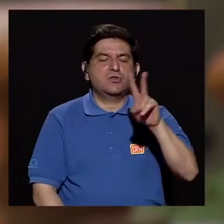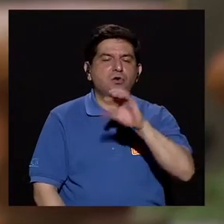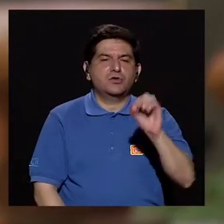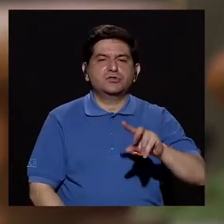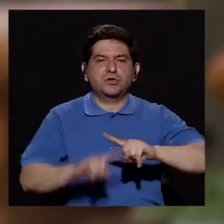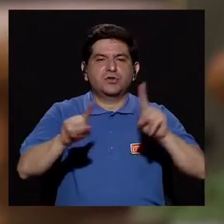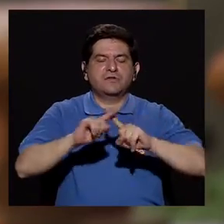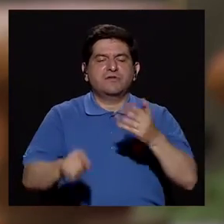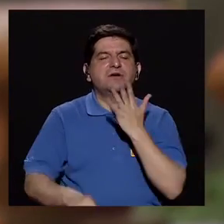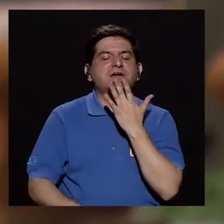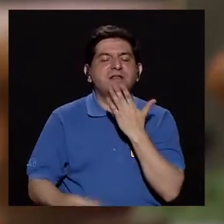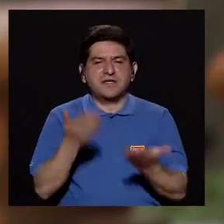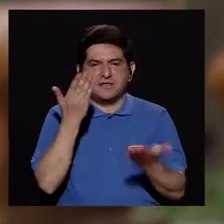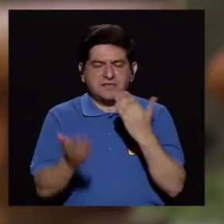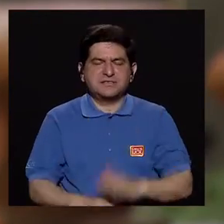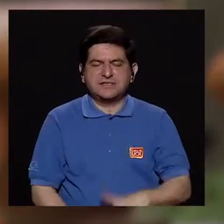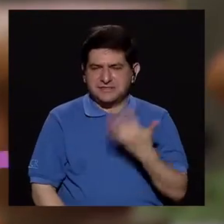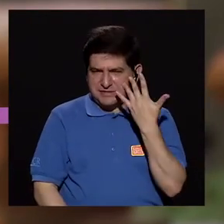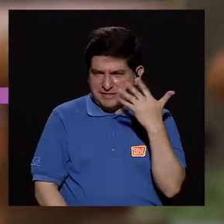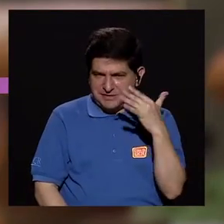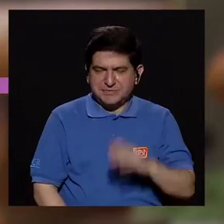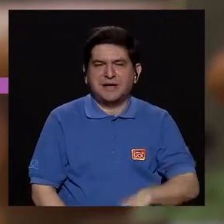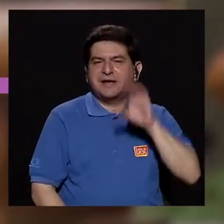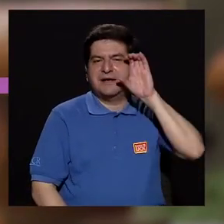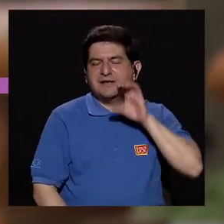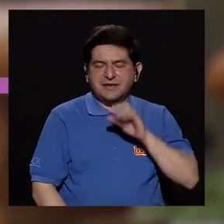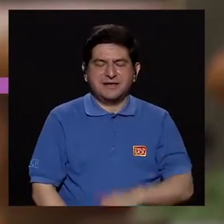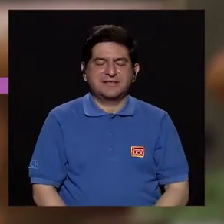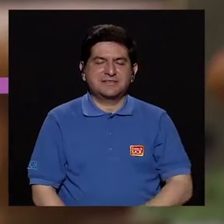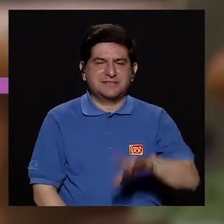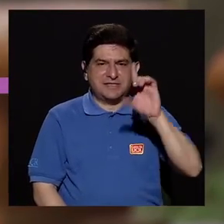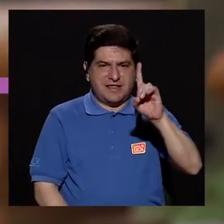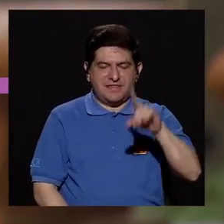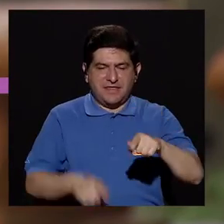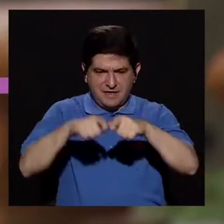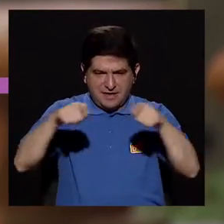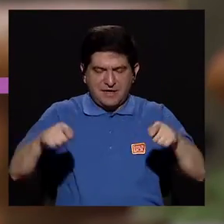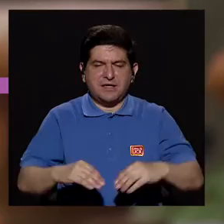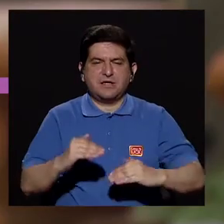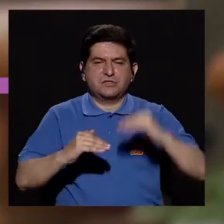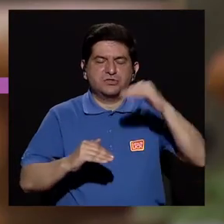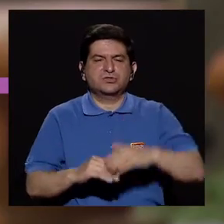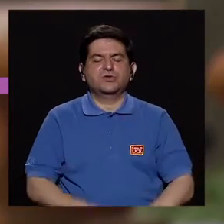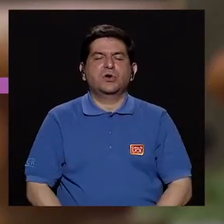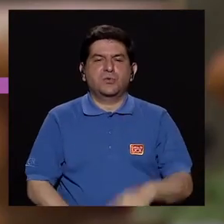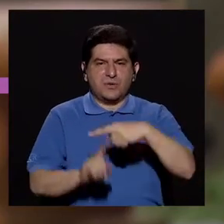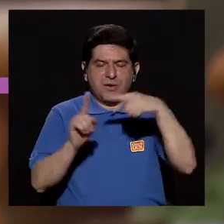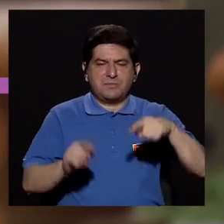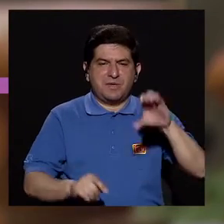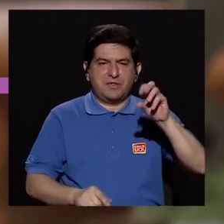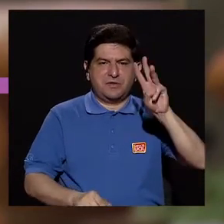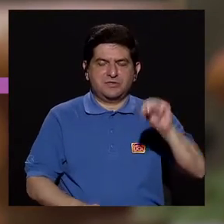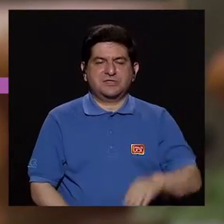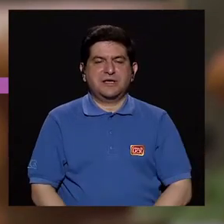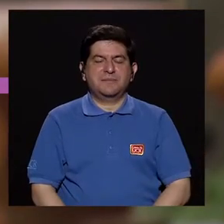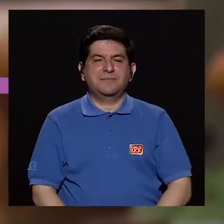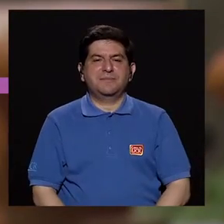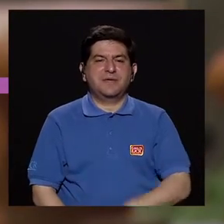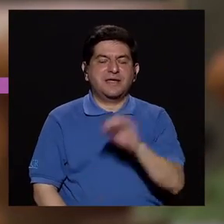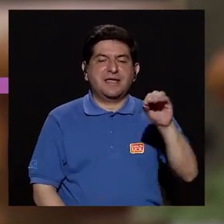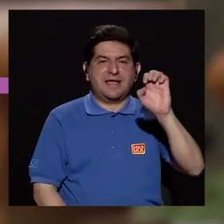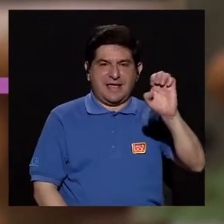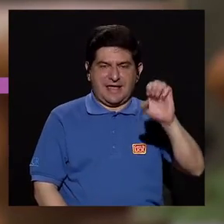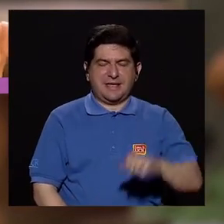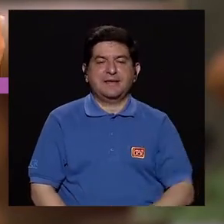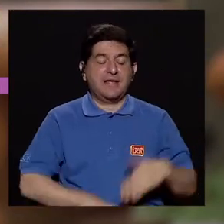colores, aunque sean tonos de café. La D es el diámetro, más de medio centímetro. Y la E aplica para dos cosas.